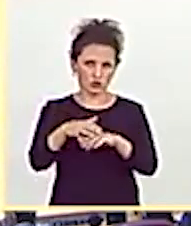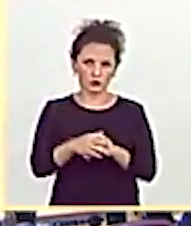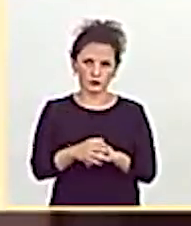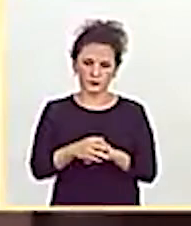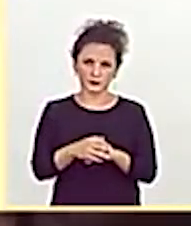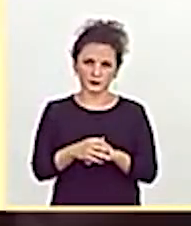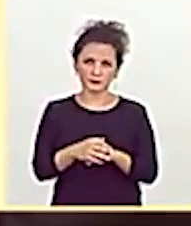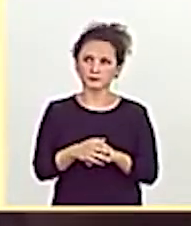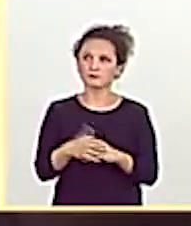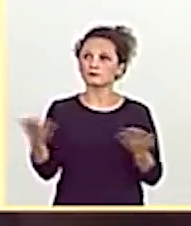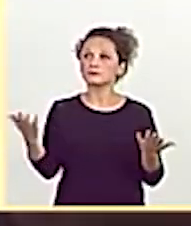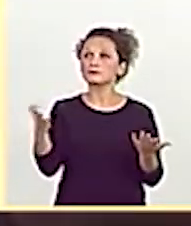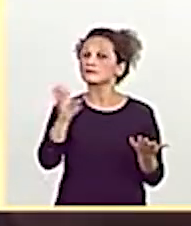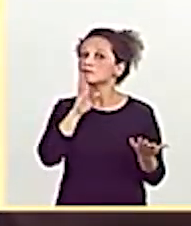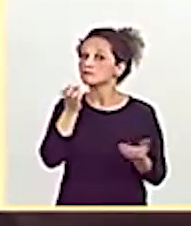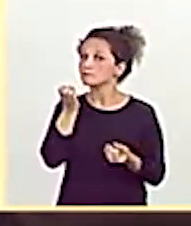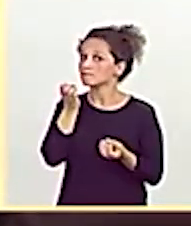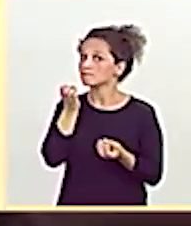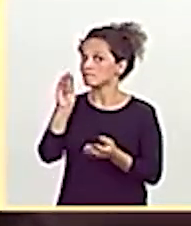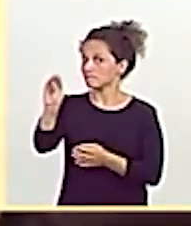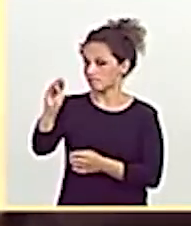Doy por reproducir la pregunta.